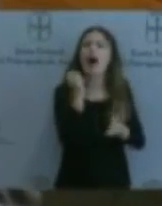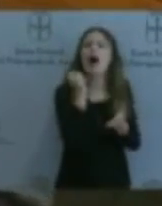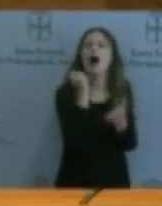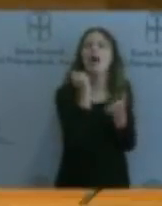supervivencia. Gracias. Gracias.